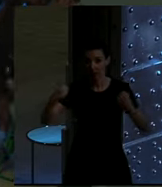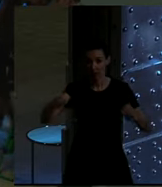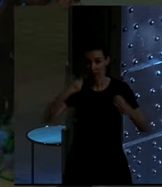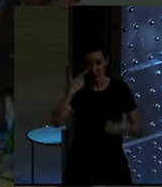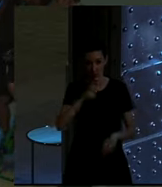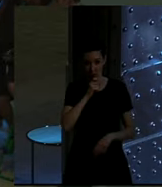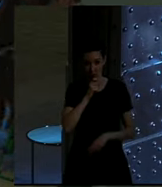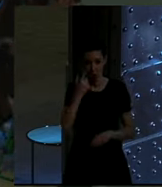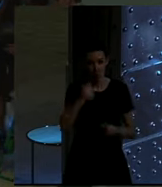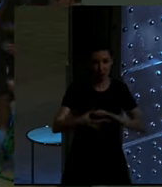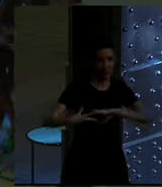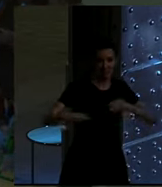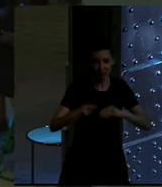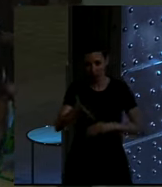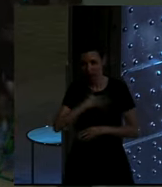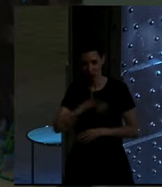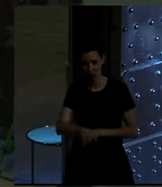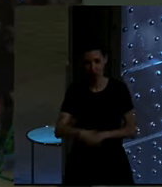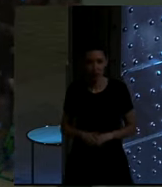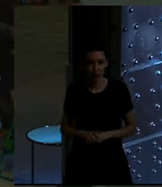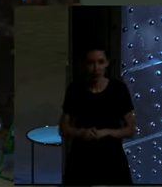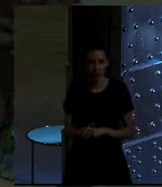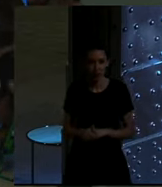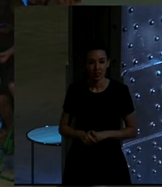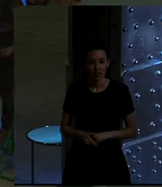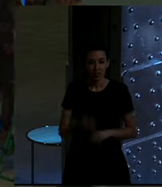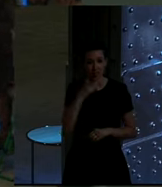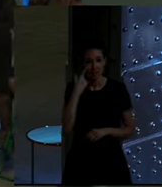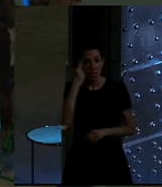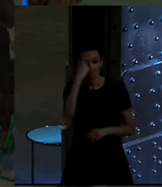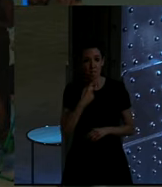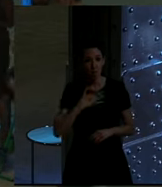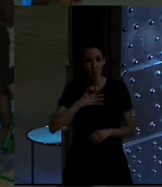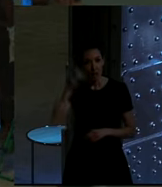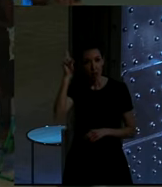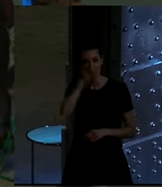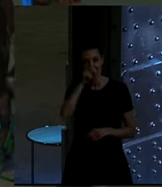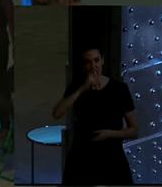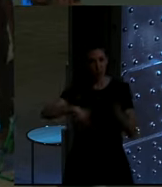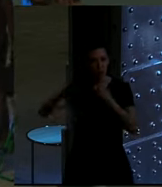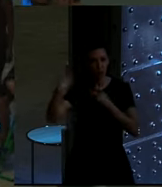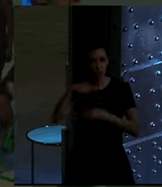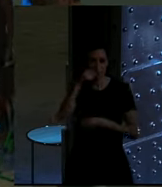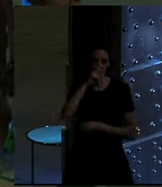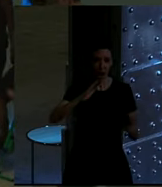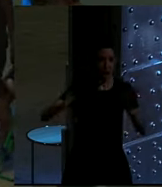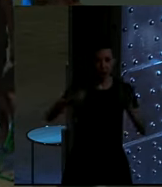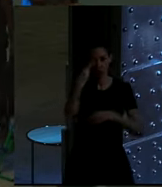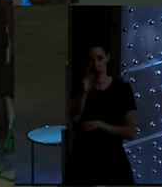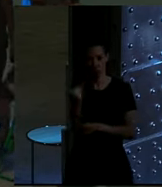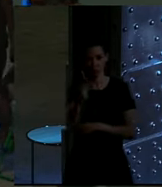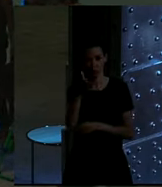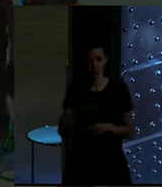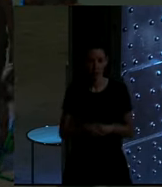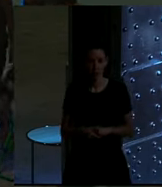No queremos tirones ni cosas por el estilo. 15. Bueno, vais a ver imágenes de Madrid Antiguo, como de los años 20. Tienes estar entre 15, alrededor de